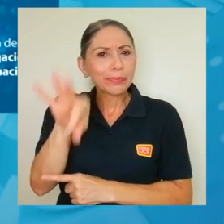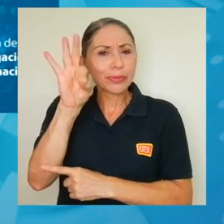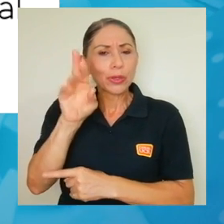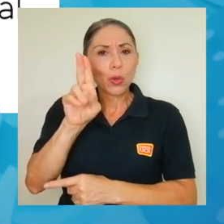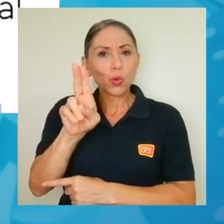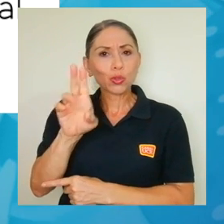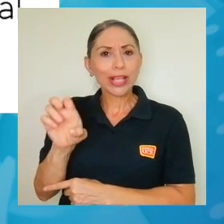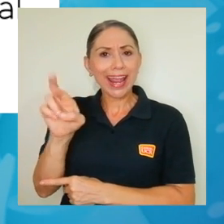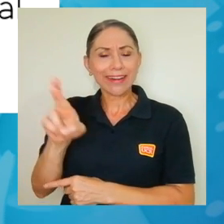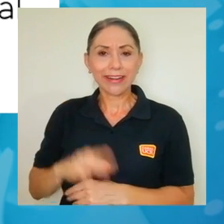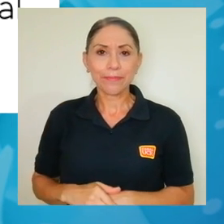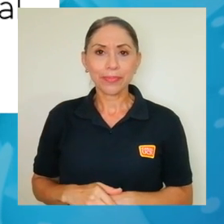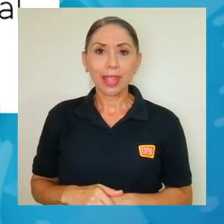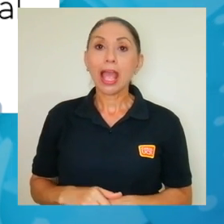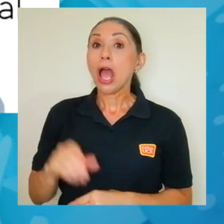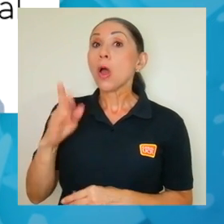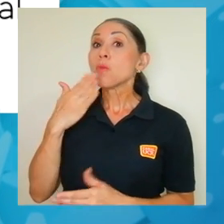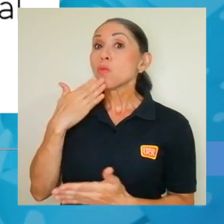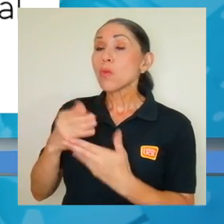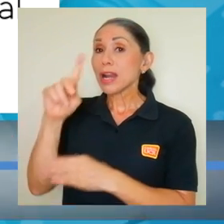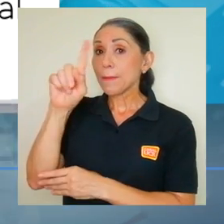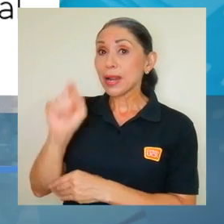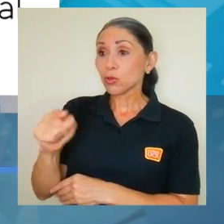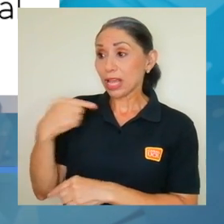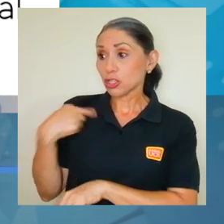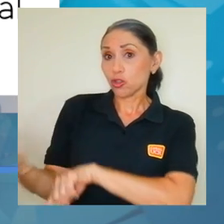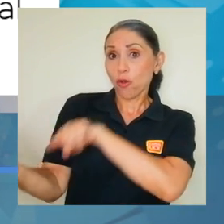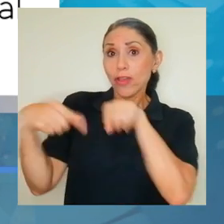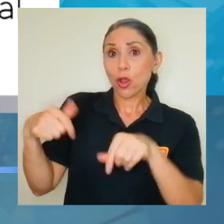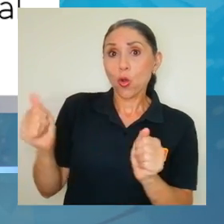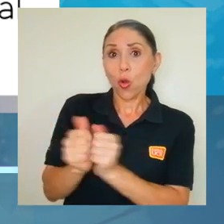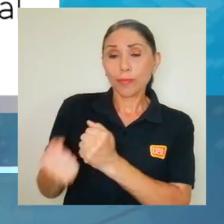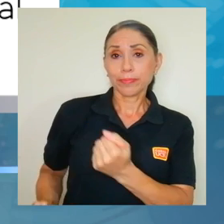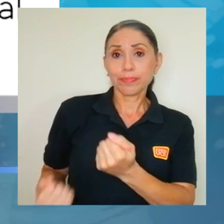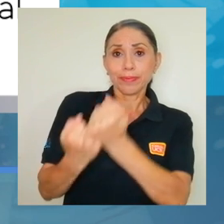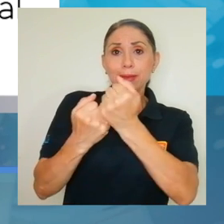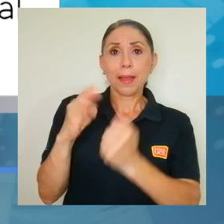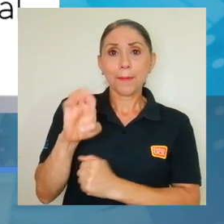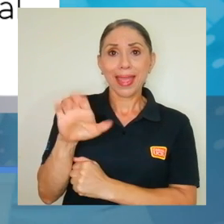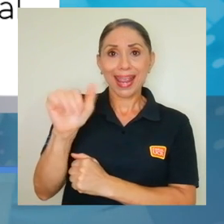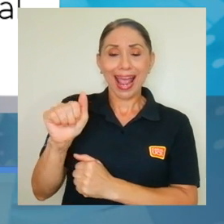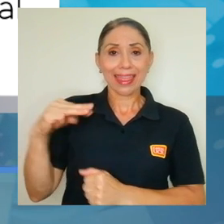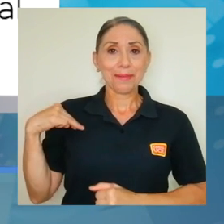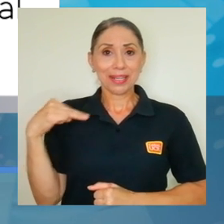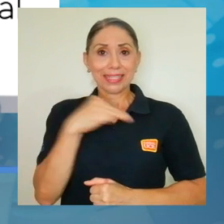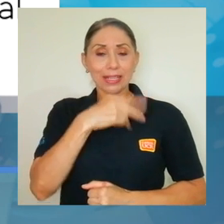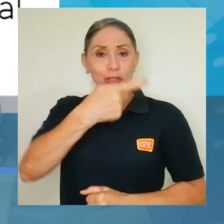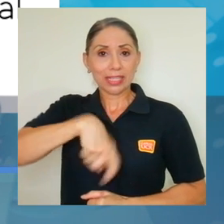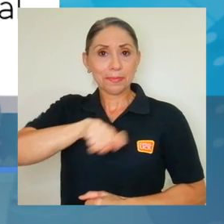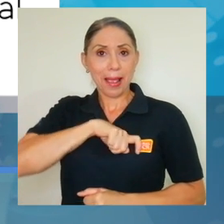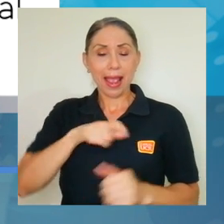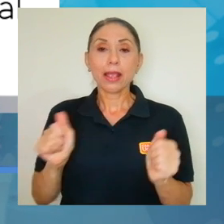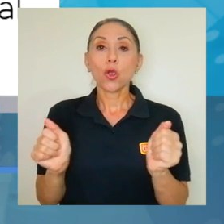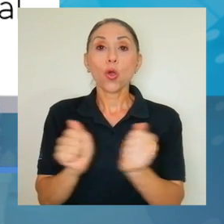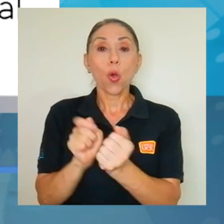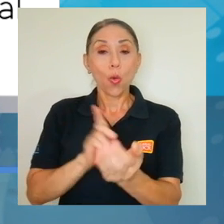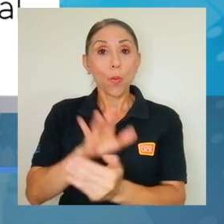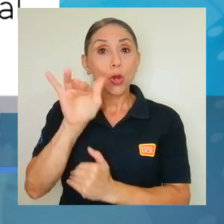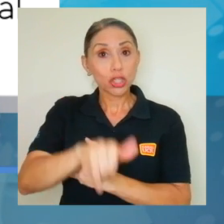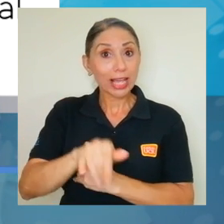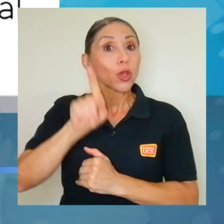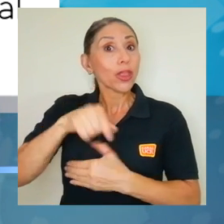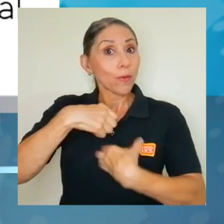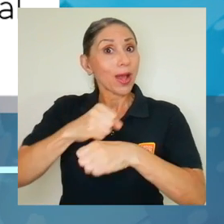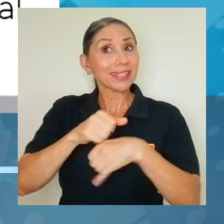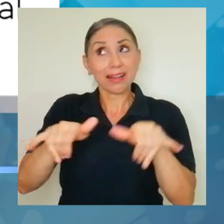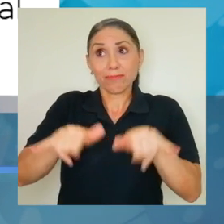Bueno, buenas preguntas. Yo vengo con una beca del Ministerio de España y con un proyecto que tengo